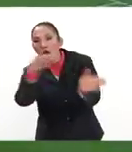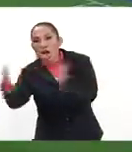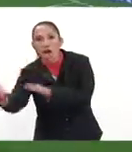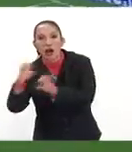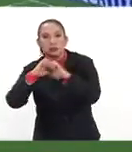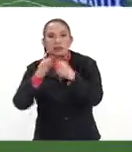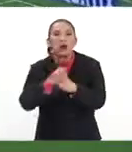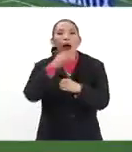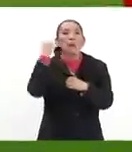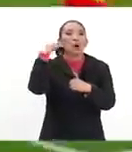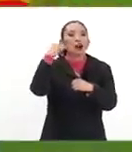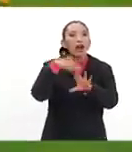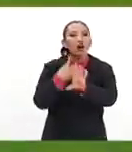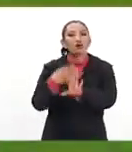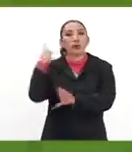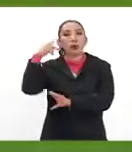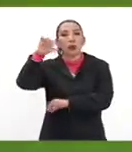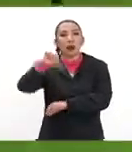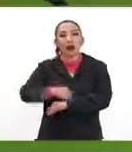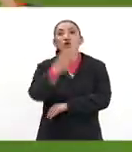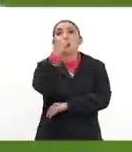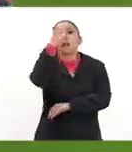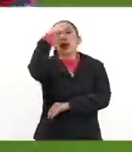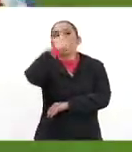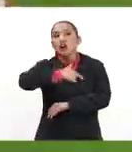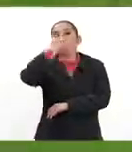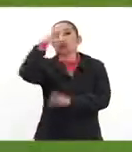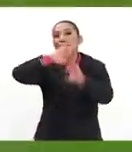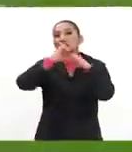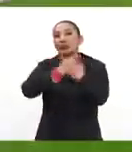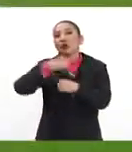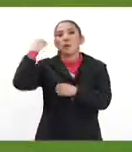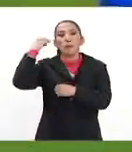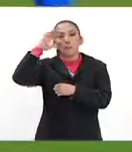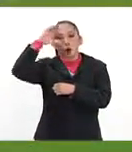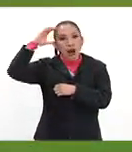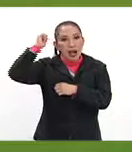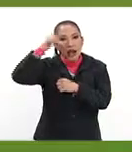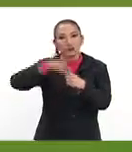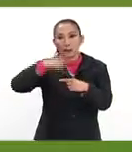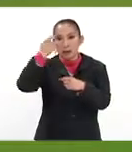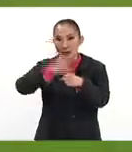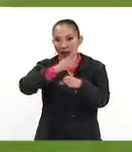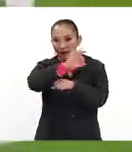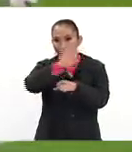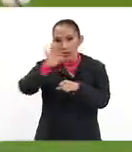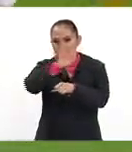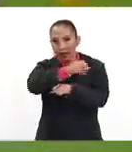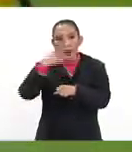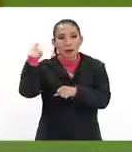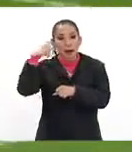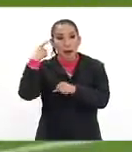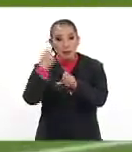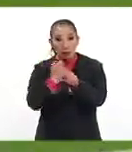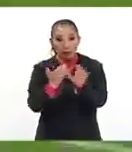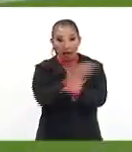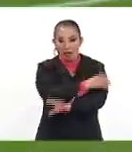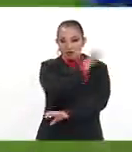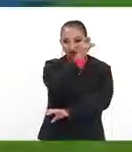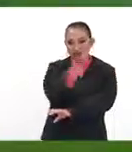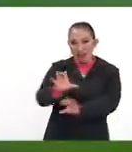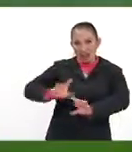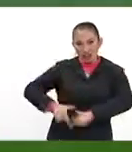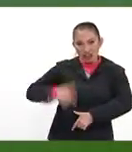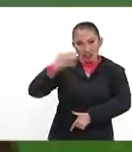Estadio Morelia en contra de Puebla. Hoy, nueve de la noche en el Estadio Morelos. En la primera fecha los poblanos sorprendieron al vencer a los actuales